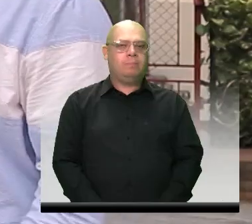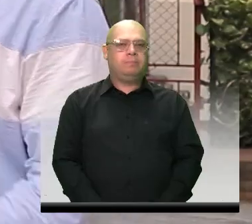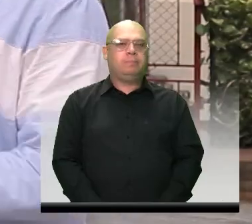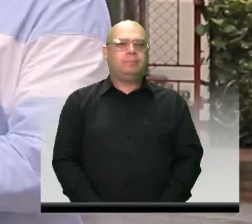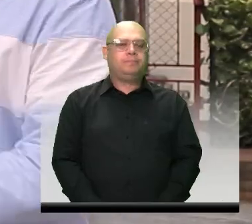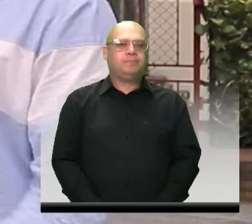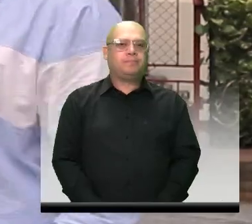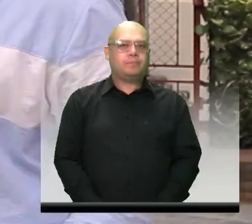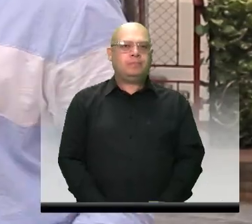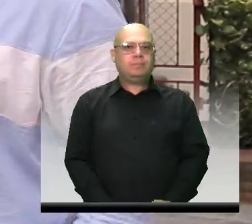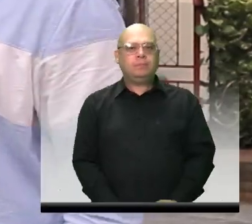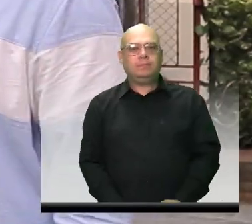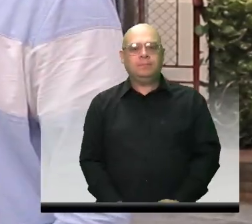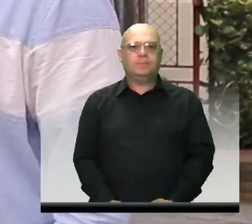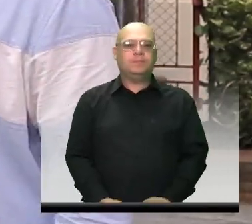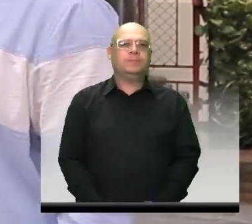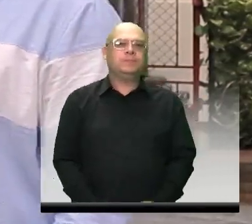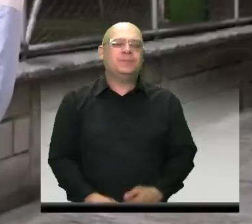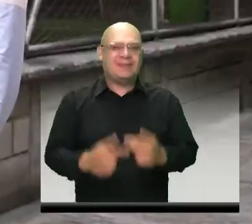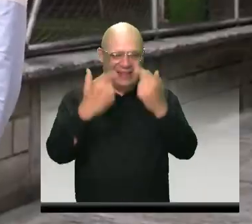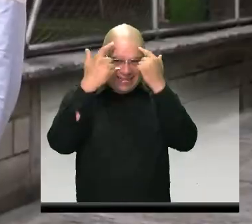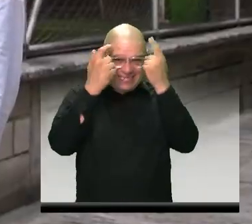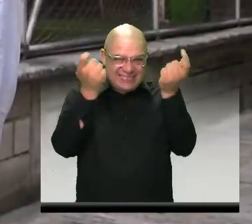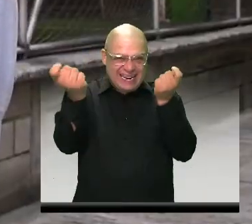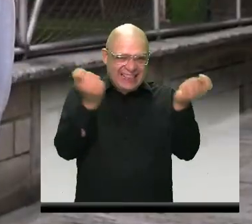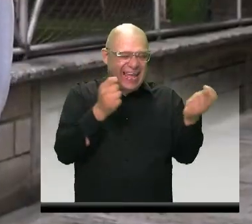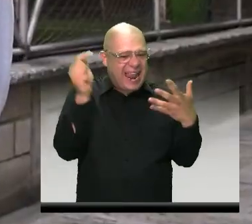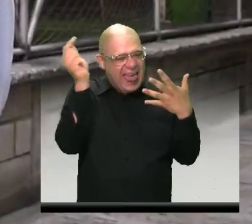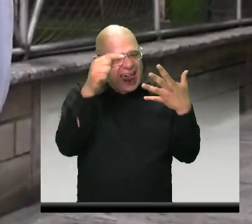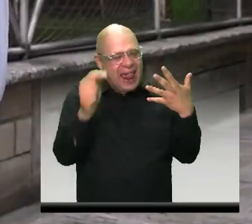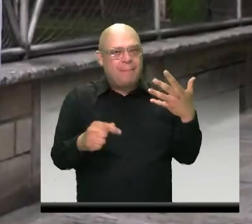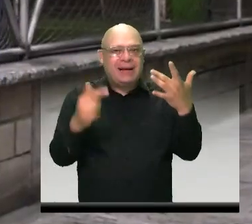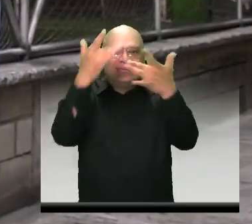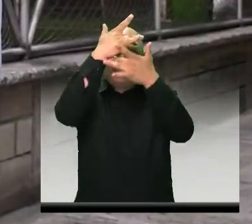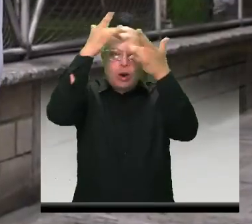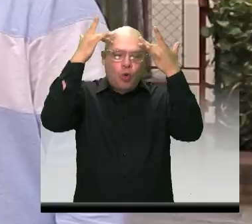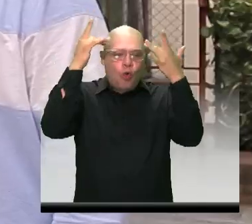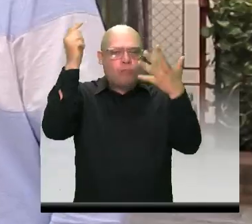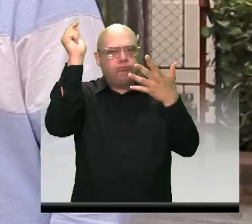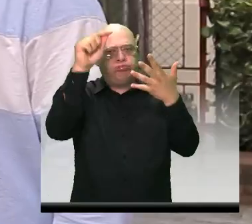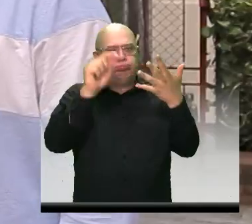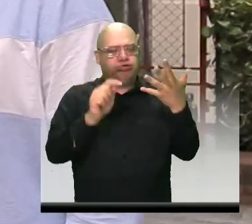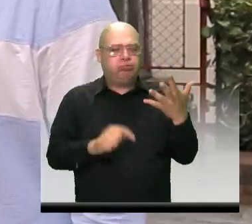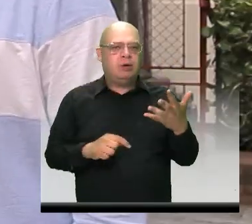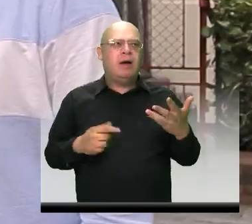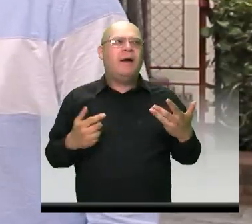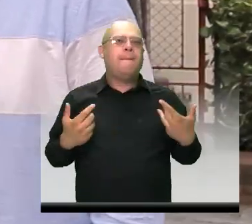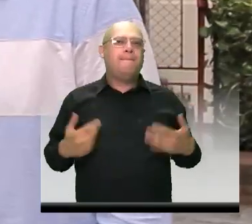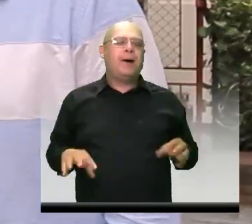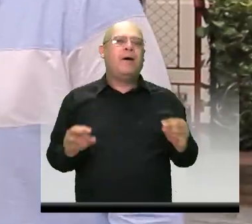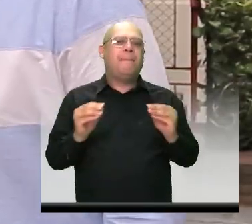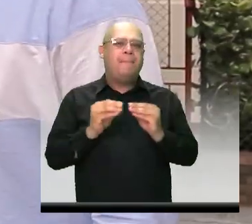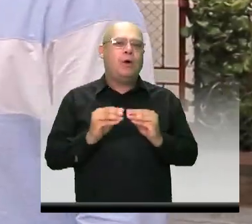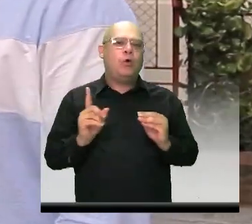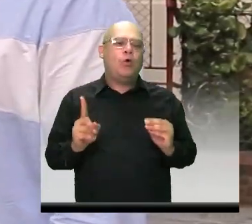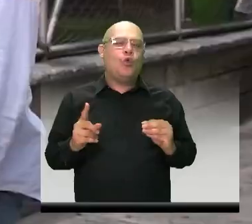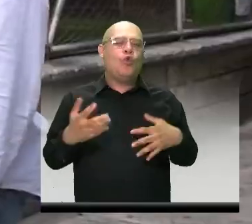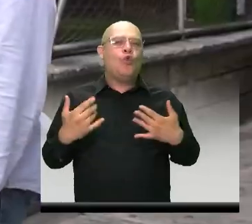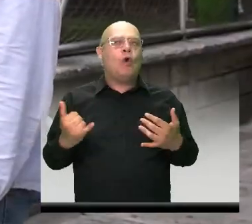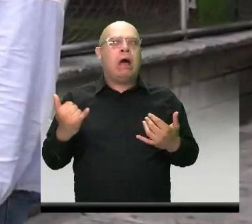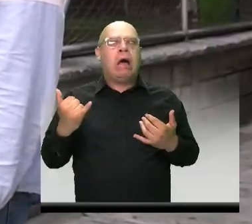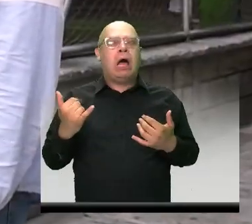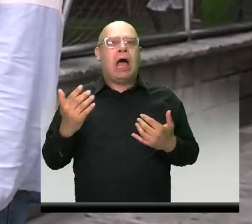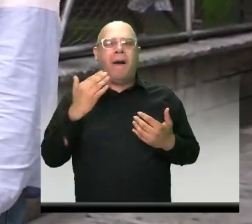Alcalde, son muchas las estrategias para promover la salud mental en Itagüí, pero tenemos una línea que definitivamente puede salvar muchas vidas.